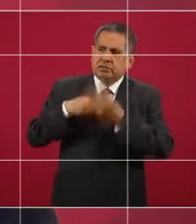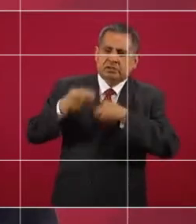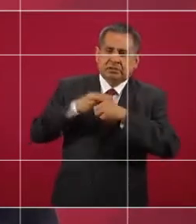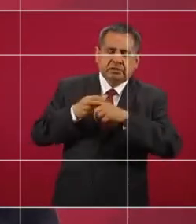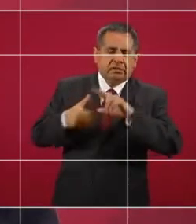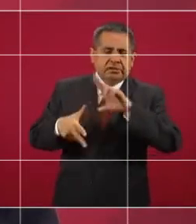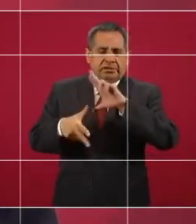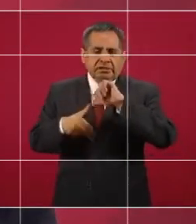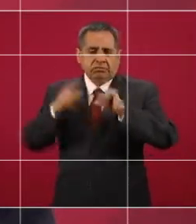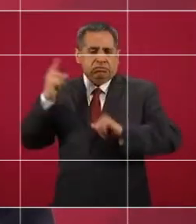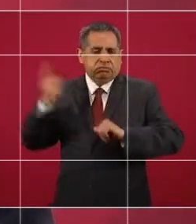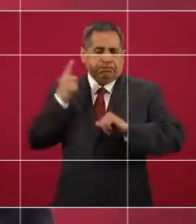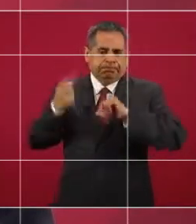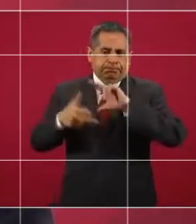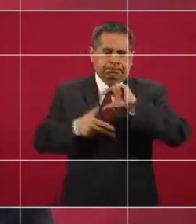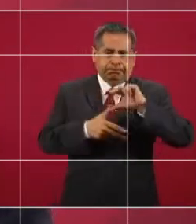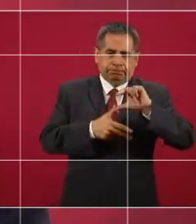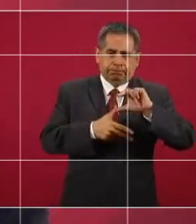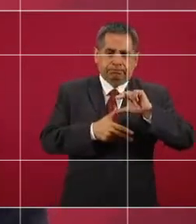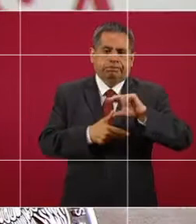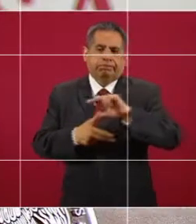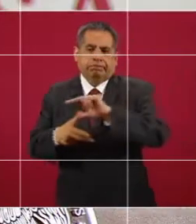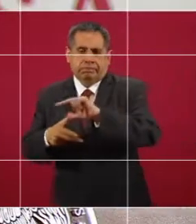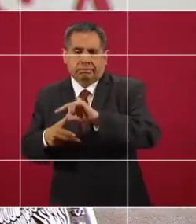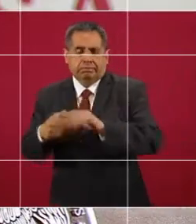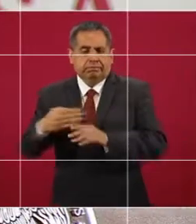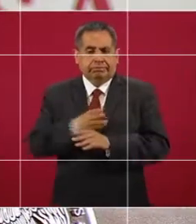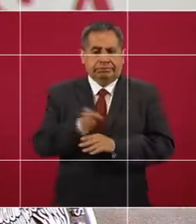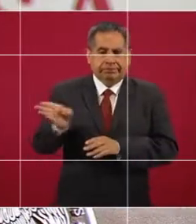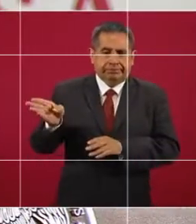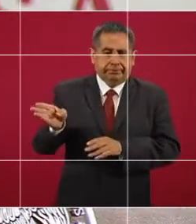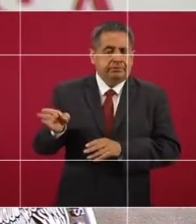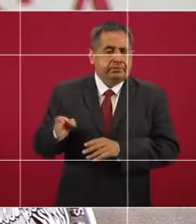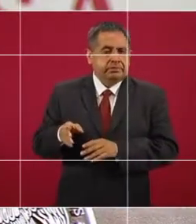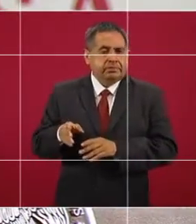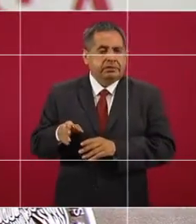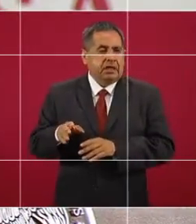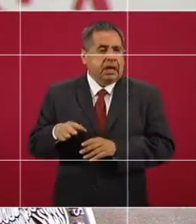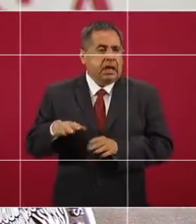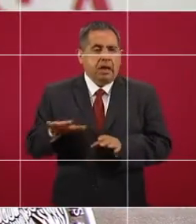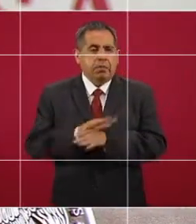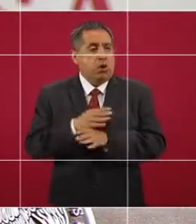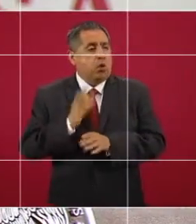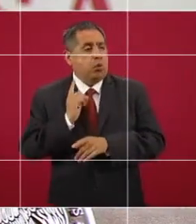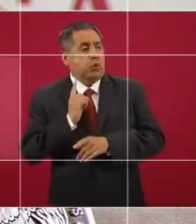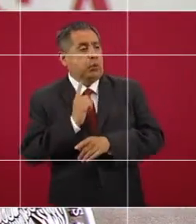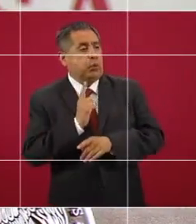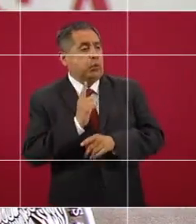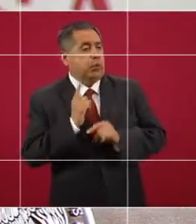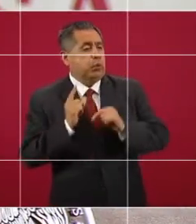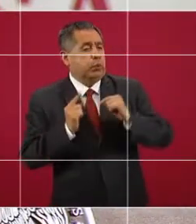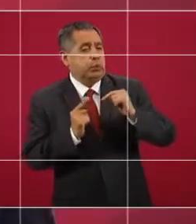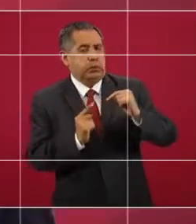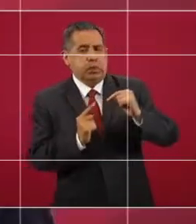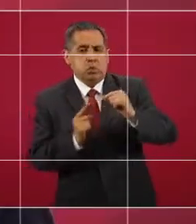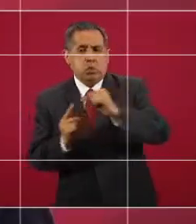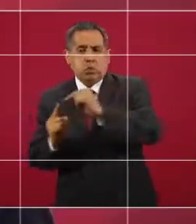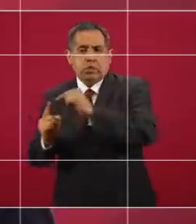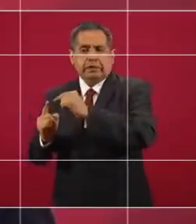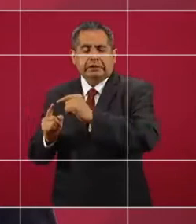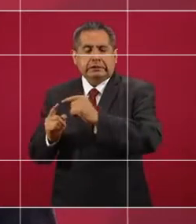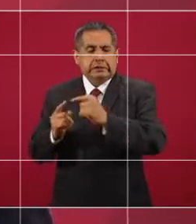que cambió de dirección y ya no afectó.